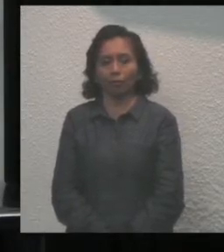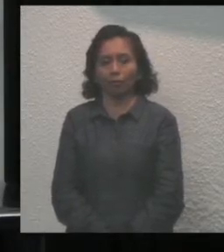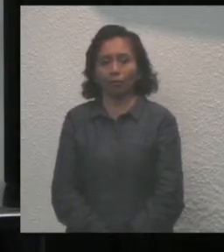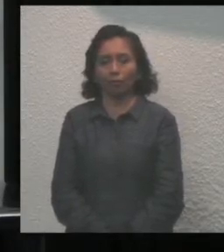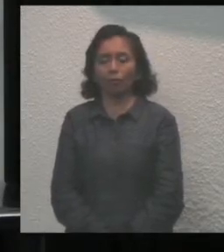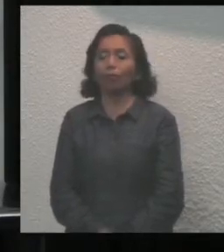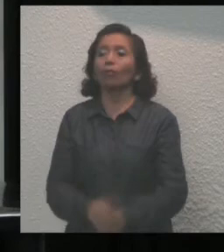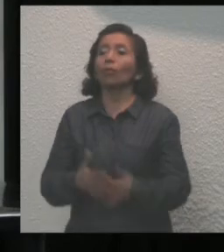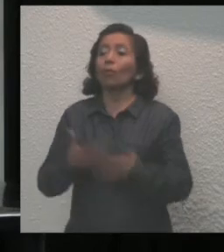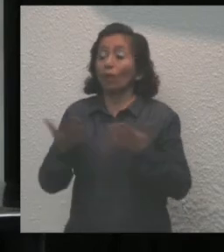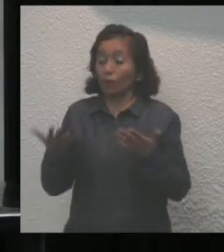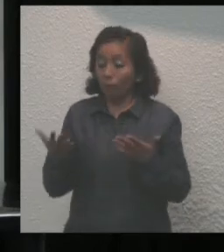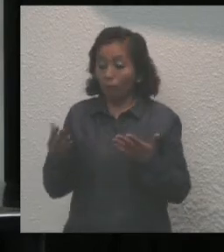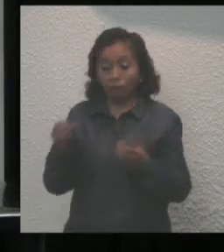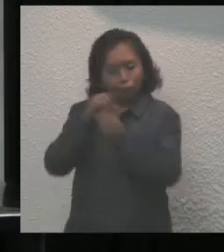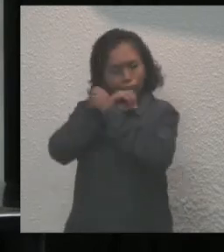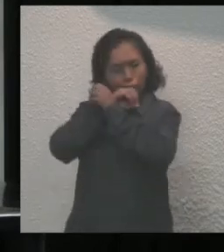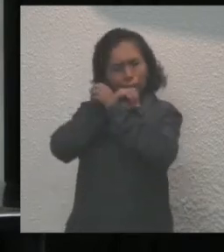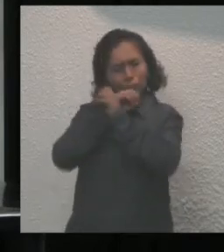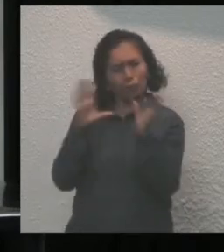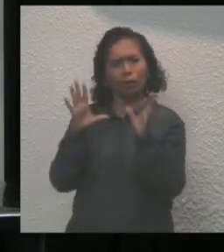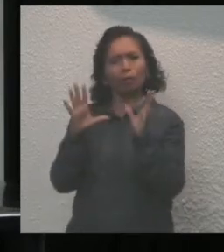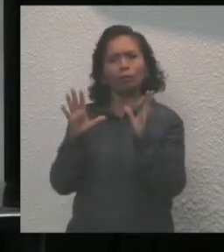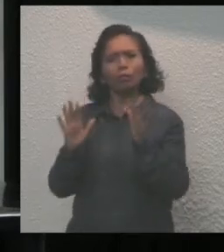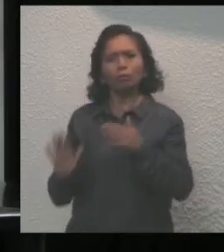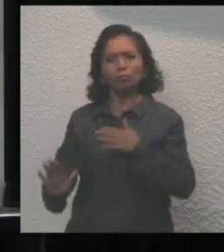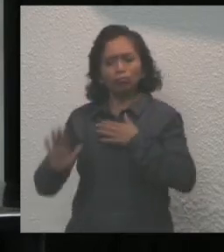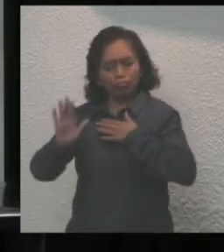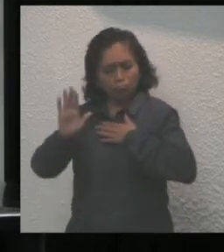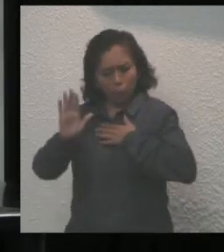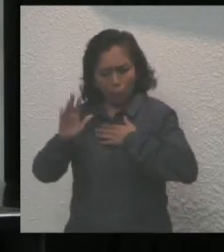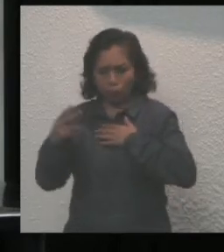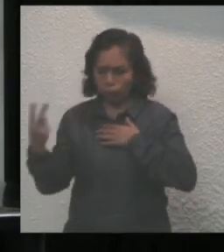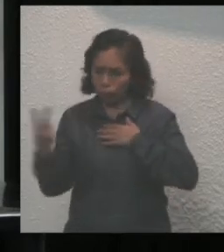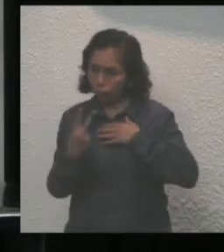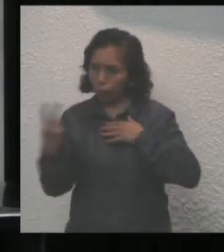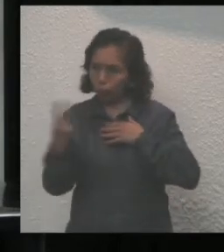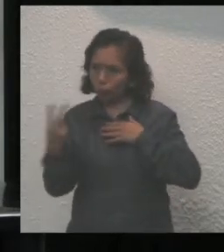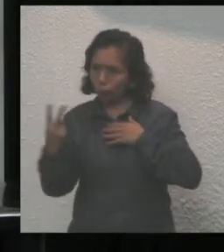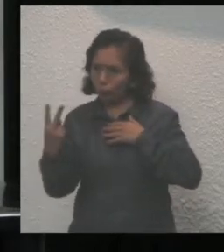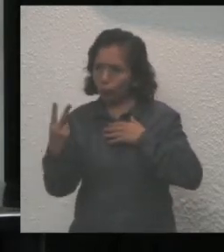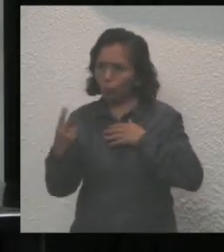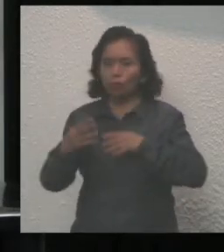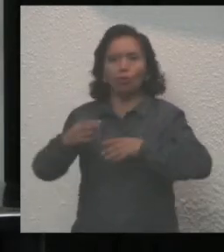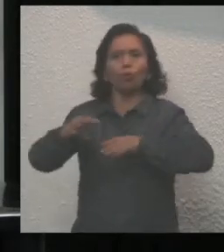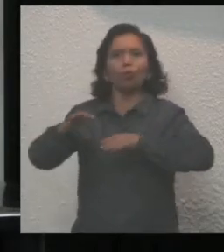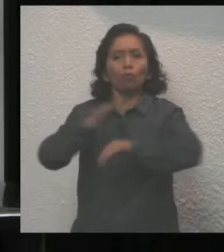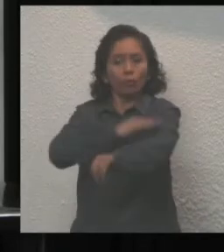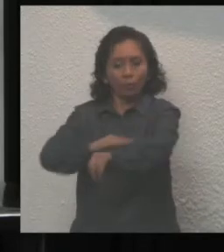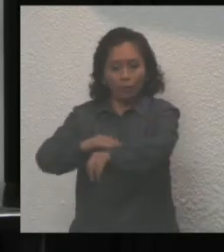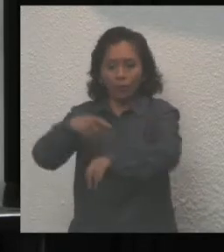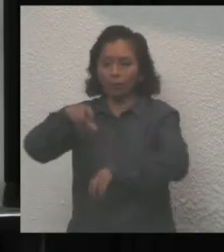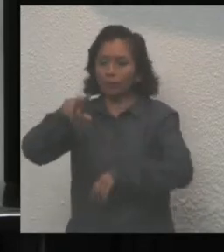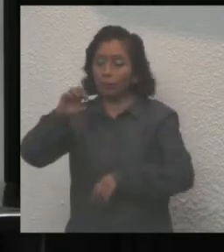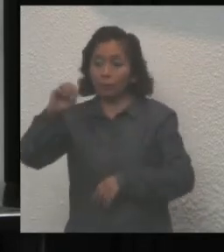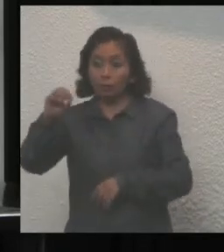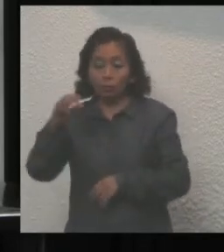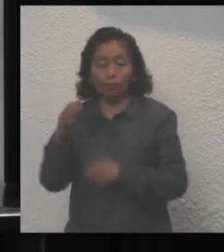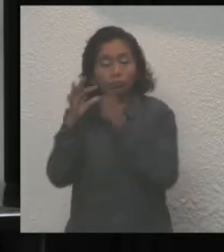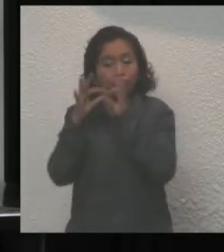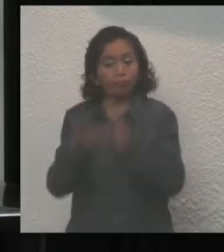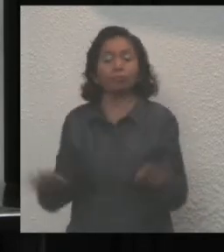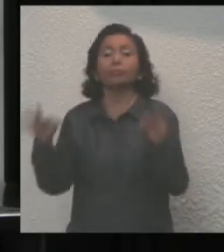Está más que claro que el compromiso de ambos con las familias de Quintana Roo ha sido fundamental.